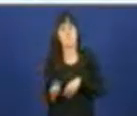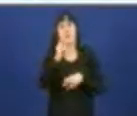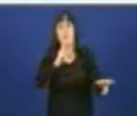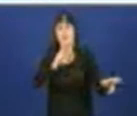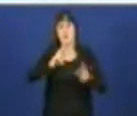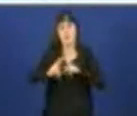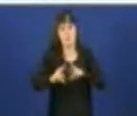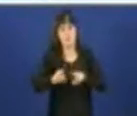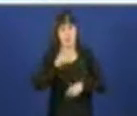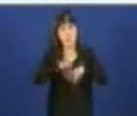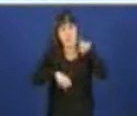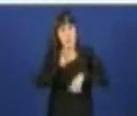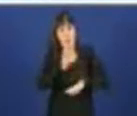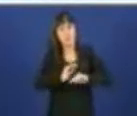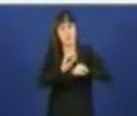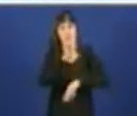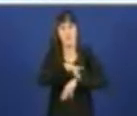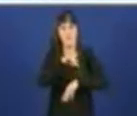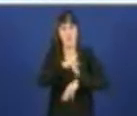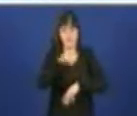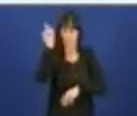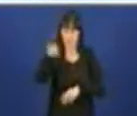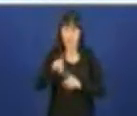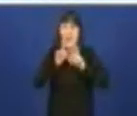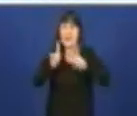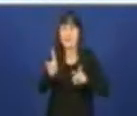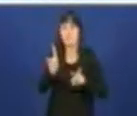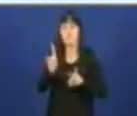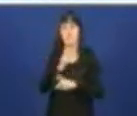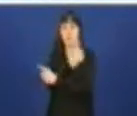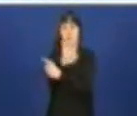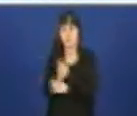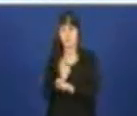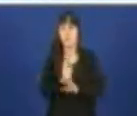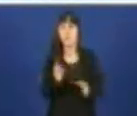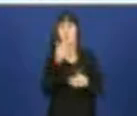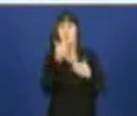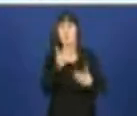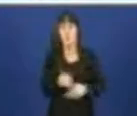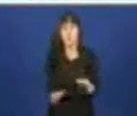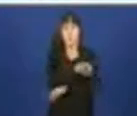según a súa patología. E tamén en consultas e en probas diagnósticas... Moitas gracias, conselleira.